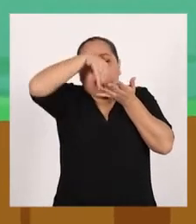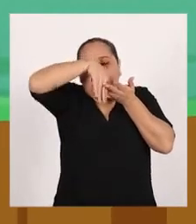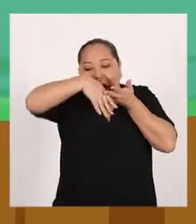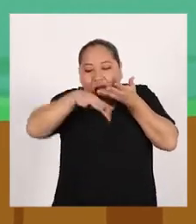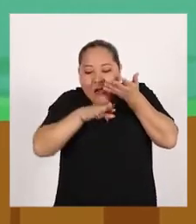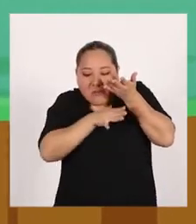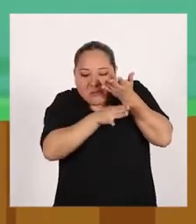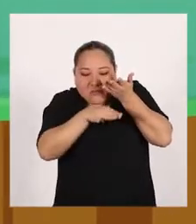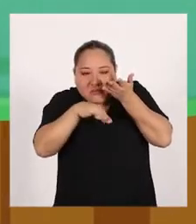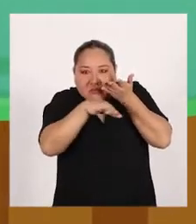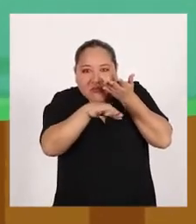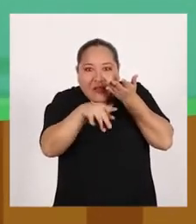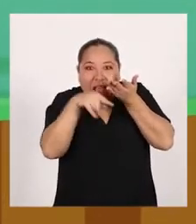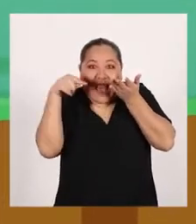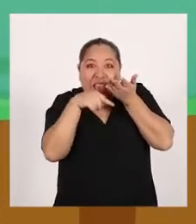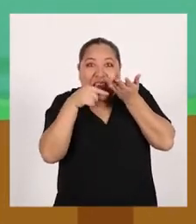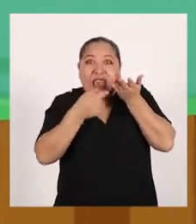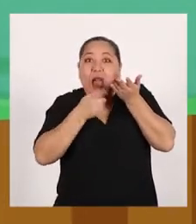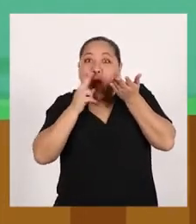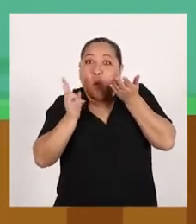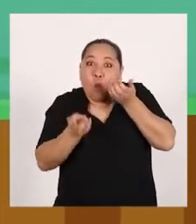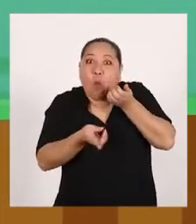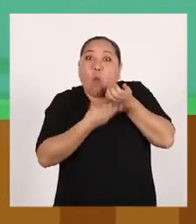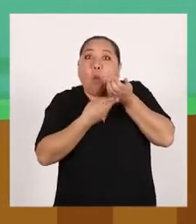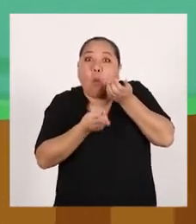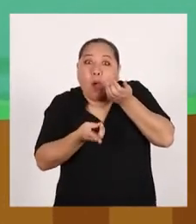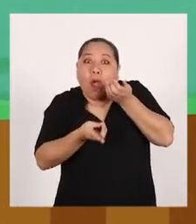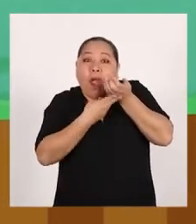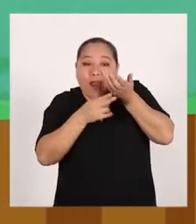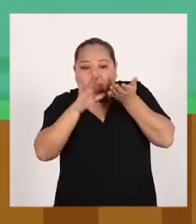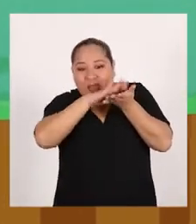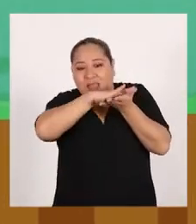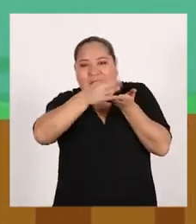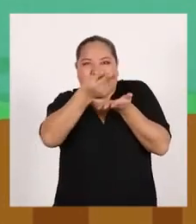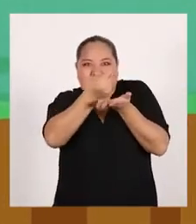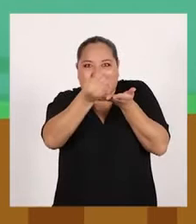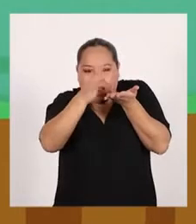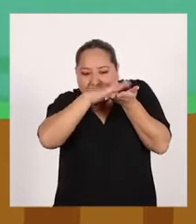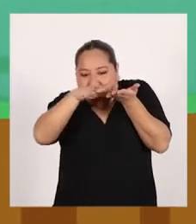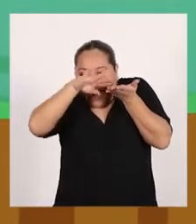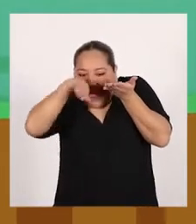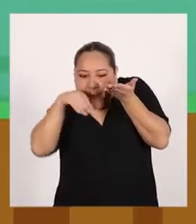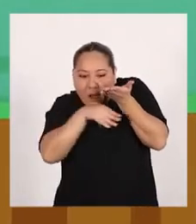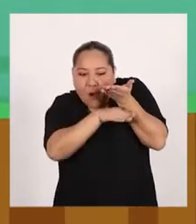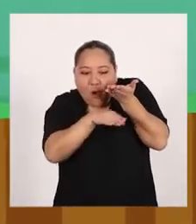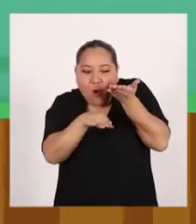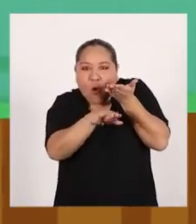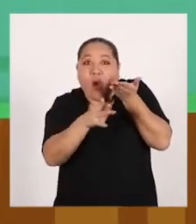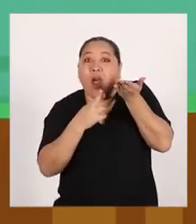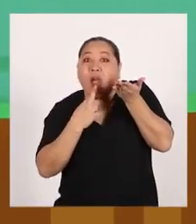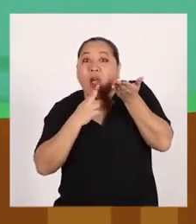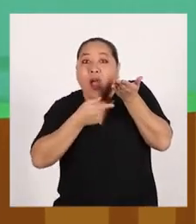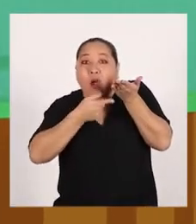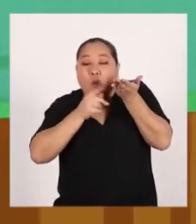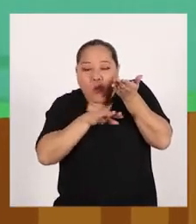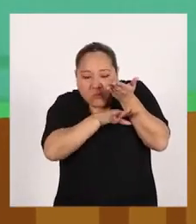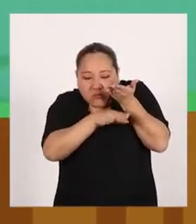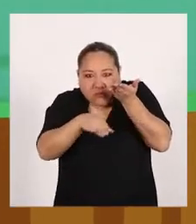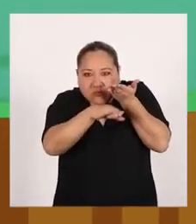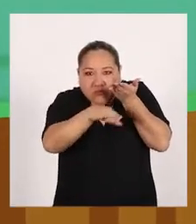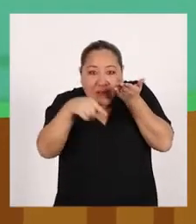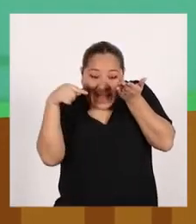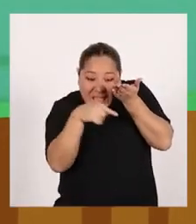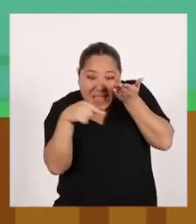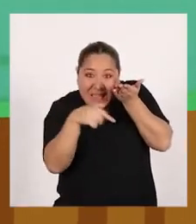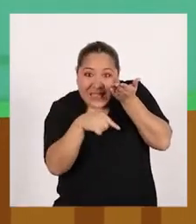atrapada o reservada bajo la superficie del suelo Estos espacios de agua